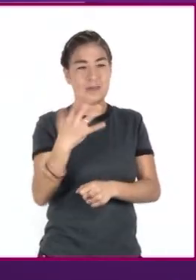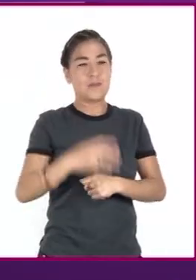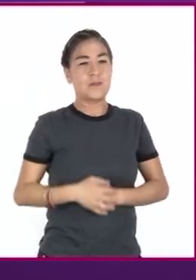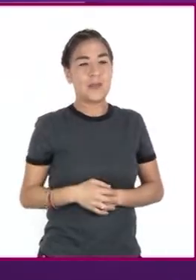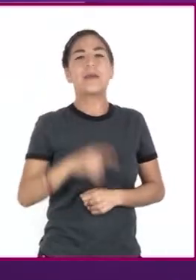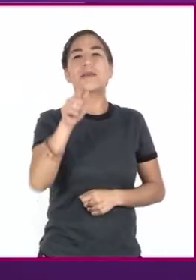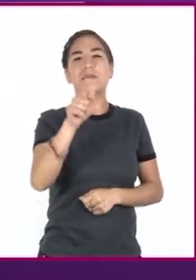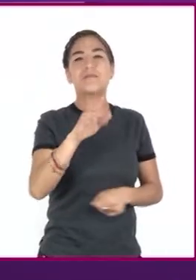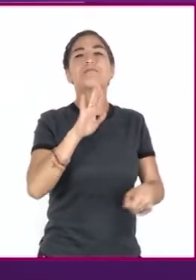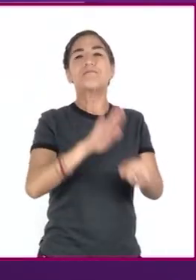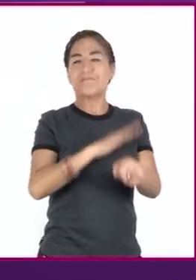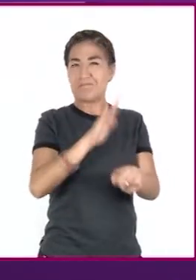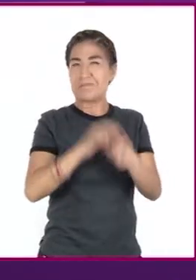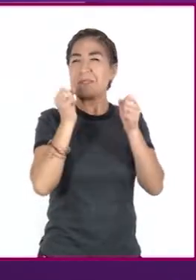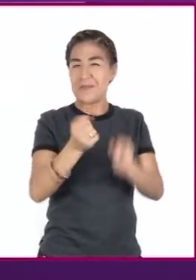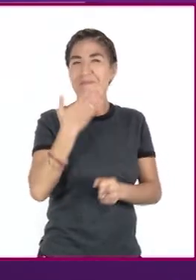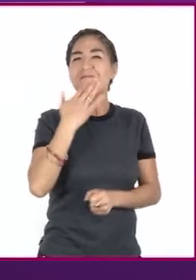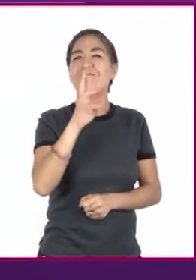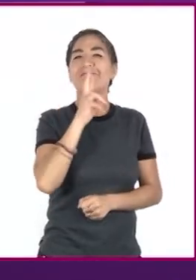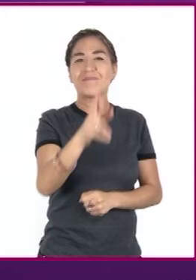Seguramente acertaste en todas.